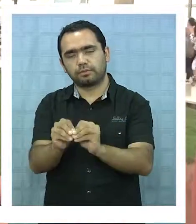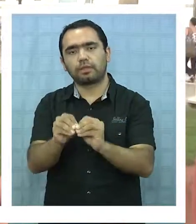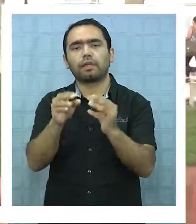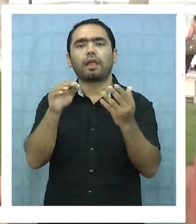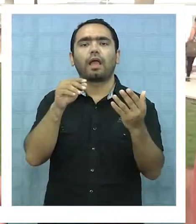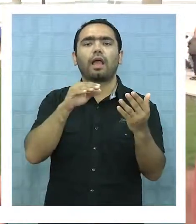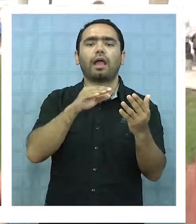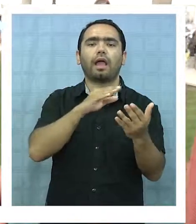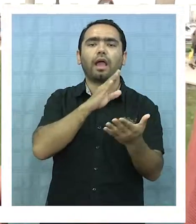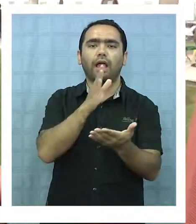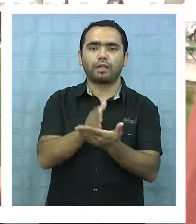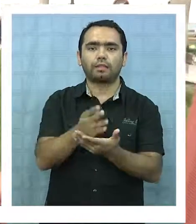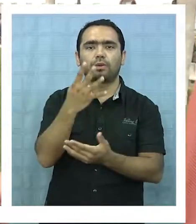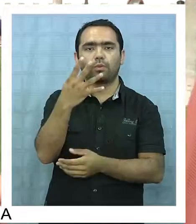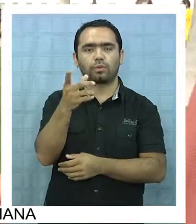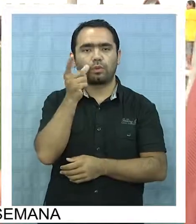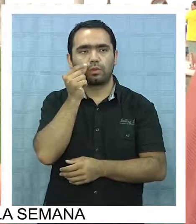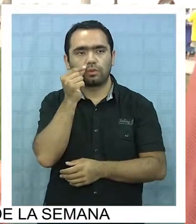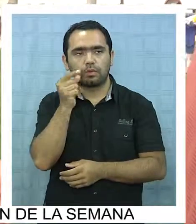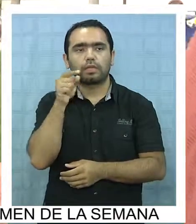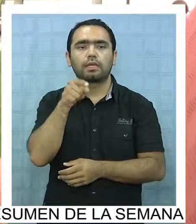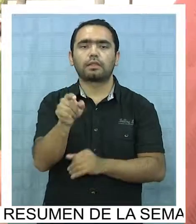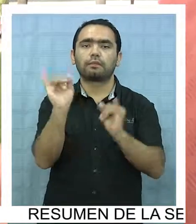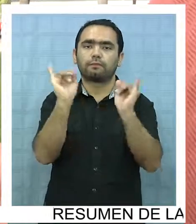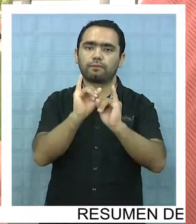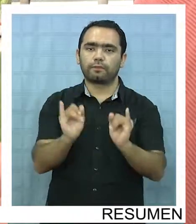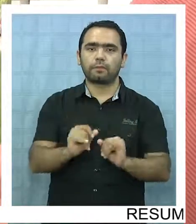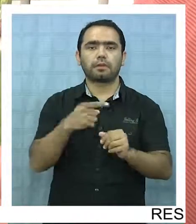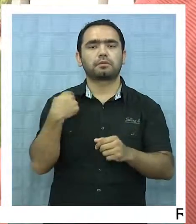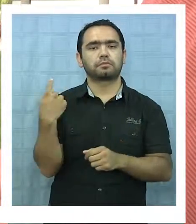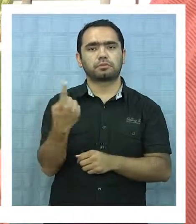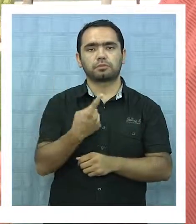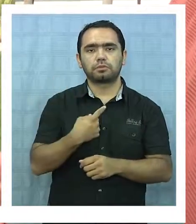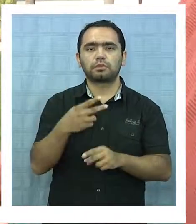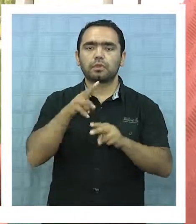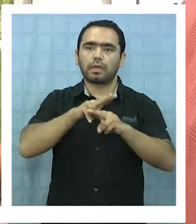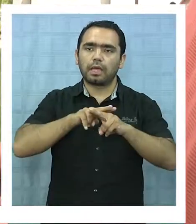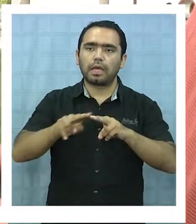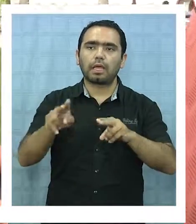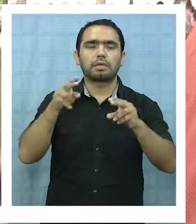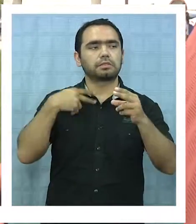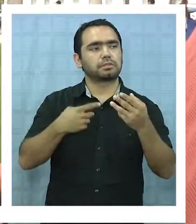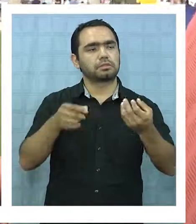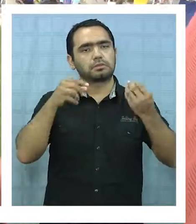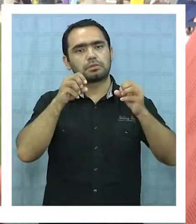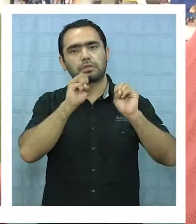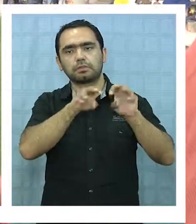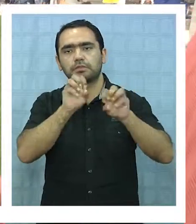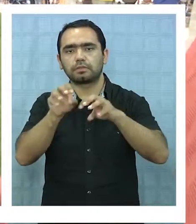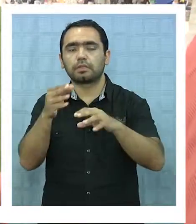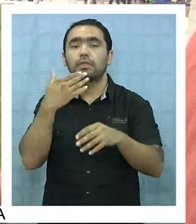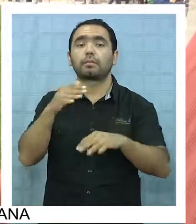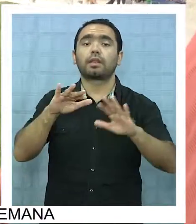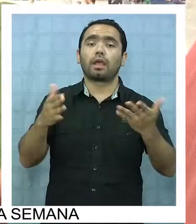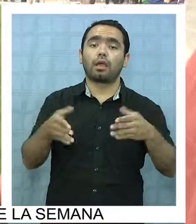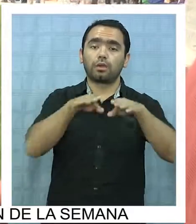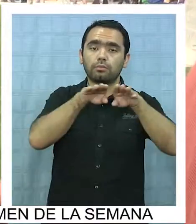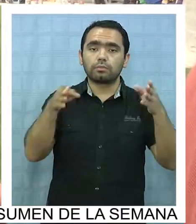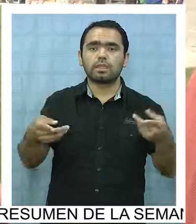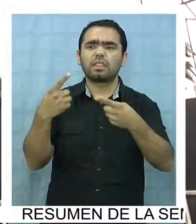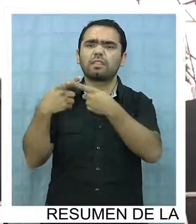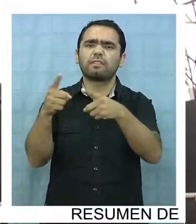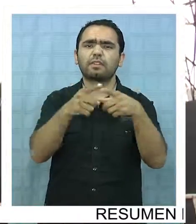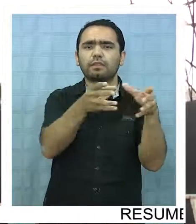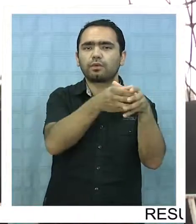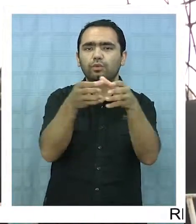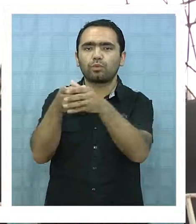traslada a los 4 de octubre. Así que este es el camino, estamos aquí con banda iquiqueña, en este rato está tocando Desertos, tributando a Violeta